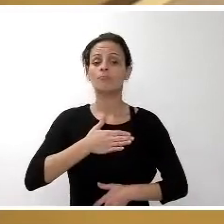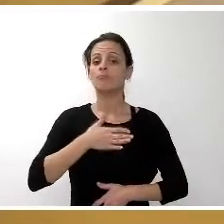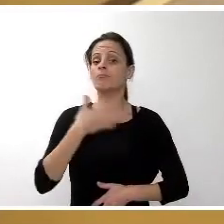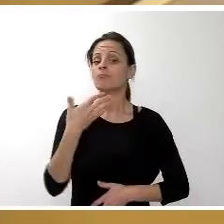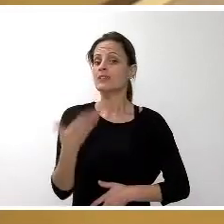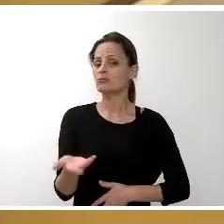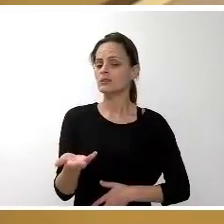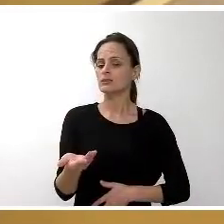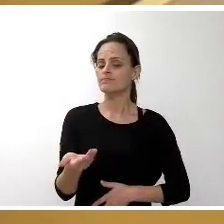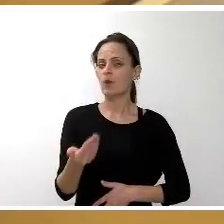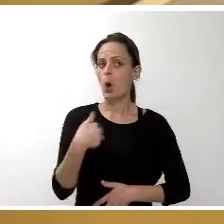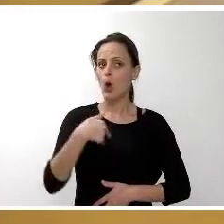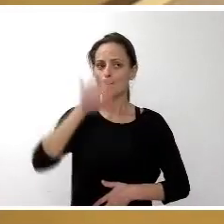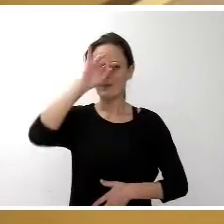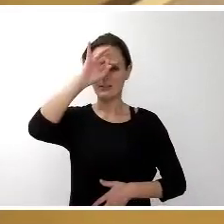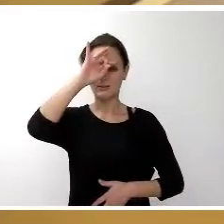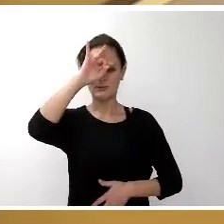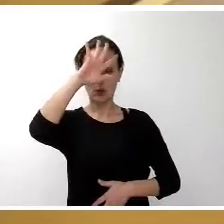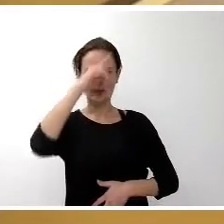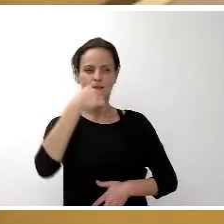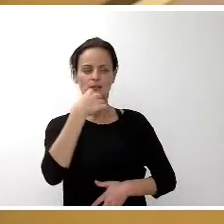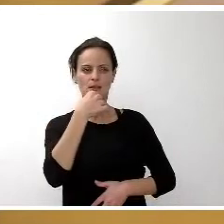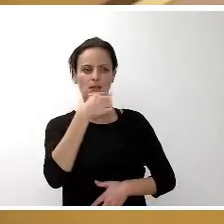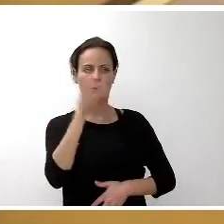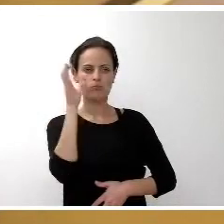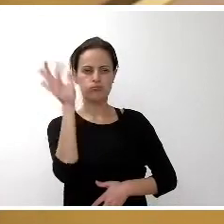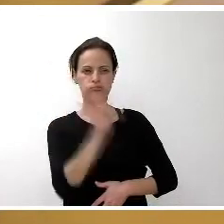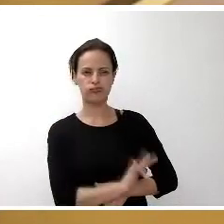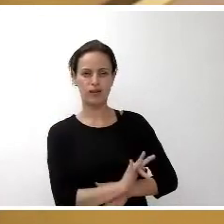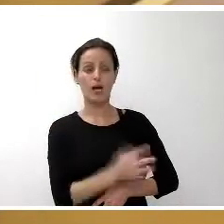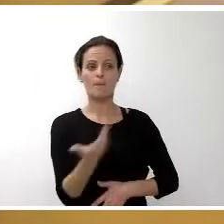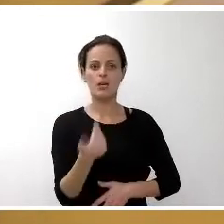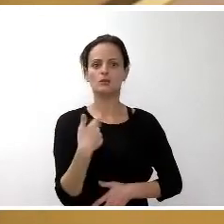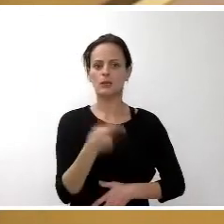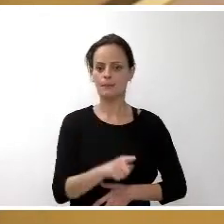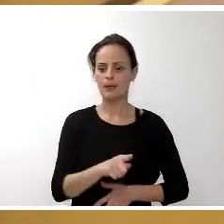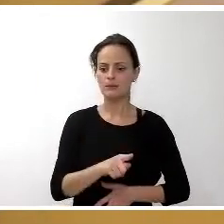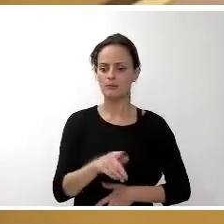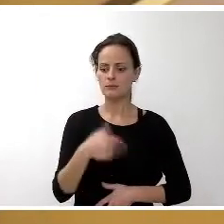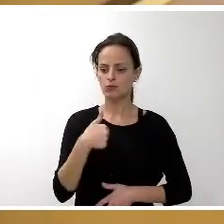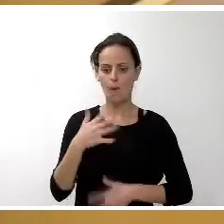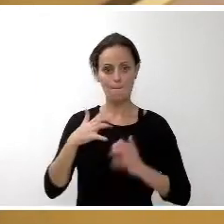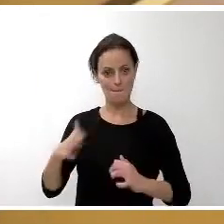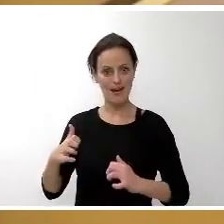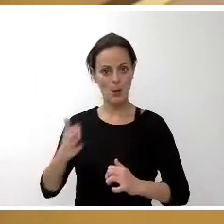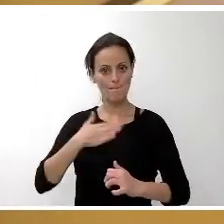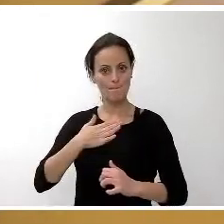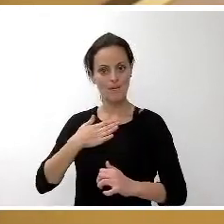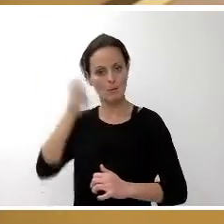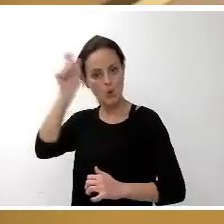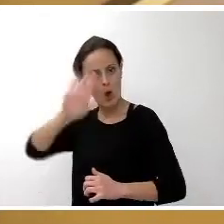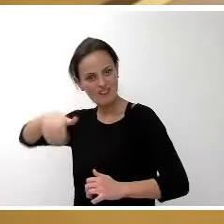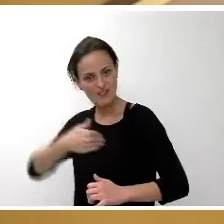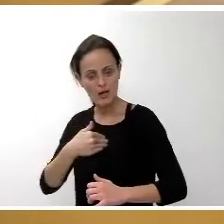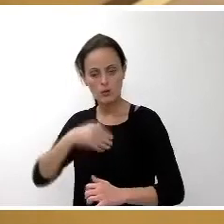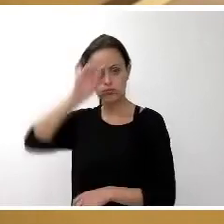que de igual forma que me ha sorprendido hoy escuchar todas esas palabras tuyas, pues te sorprende cada vez que celebras un pleno. Y la visión que